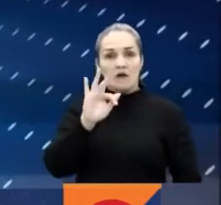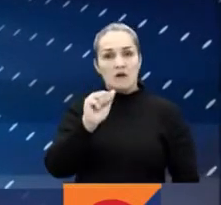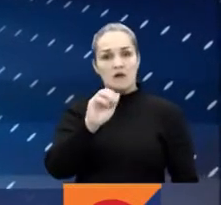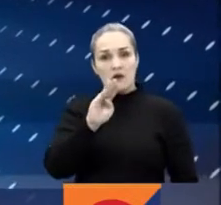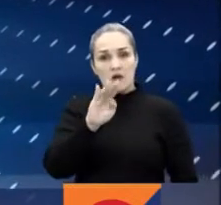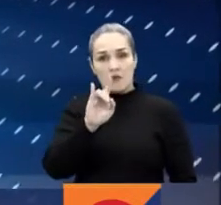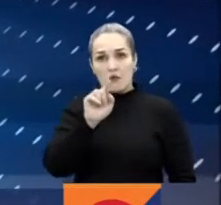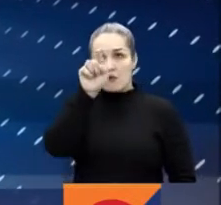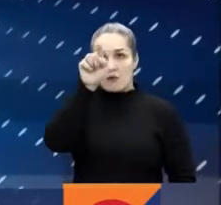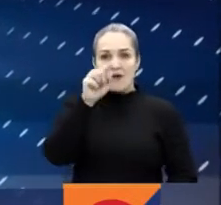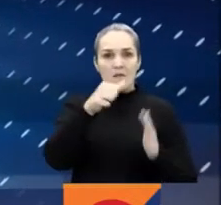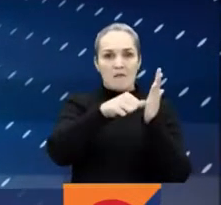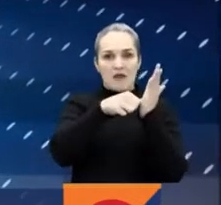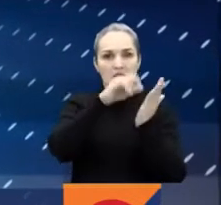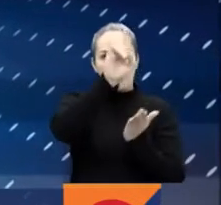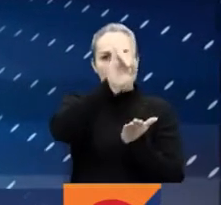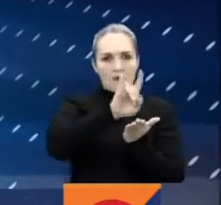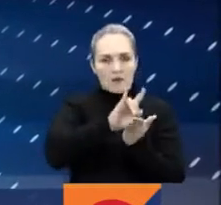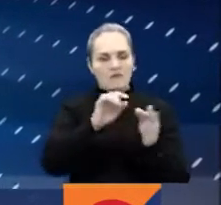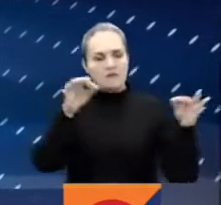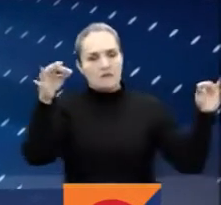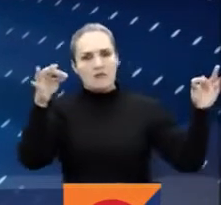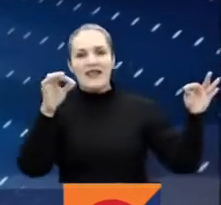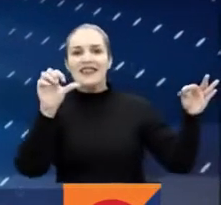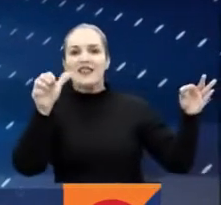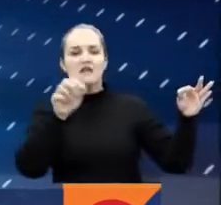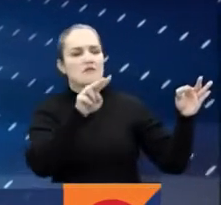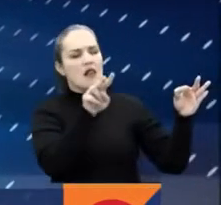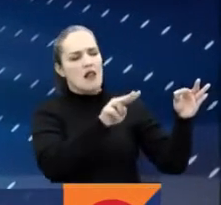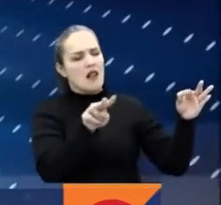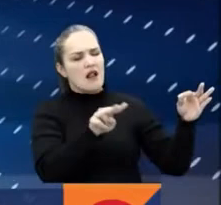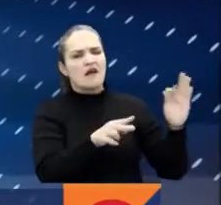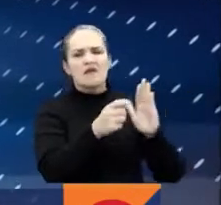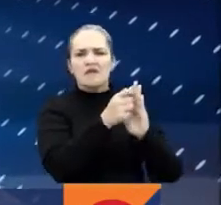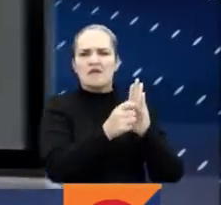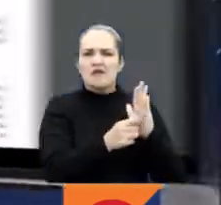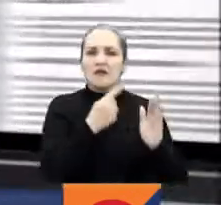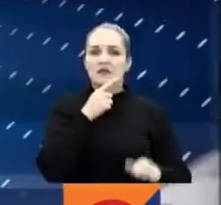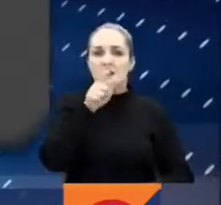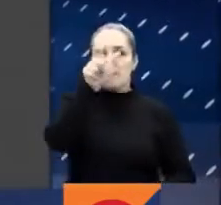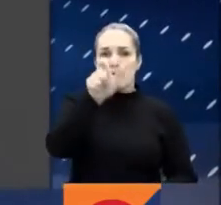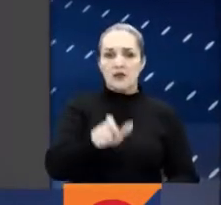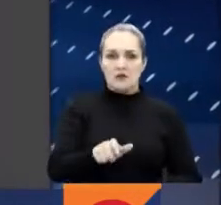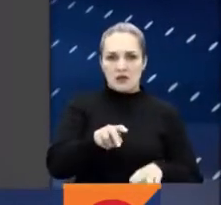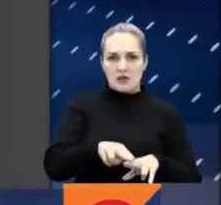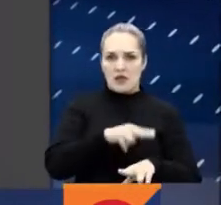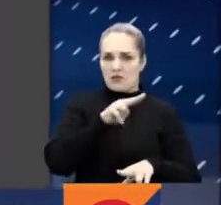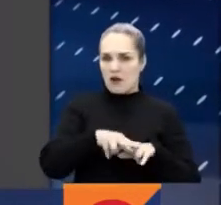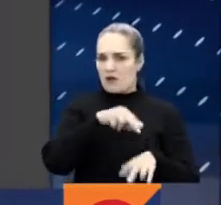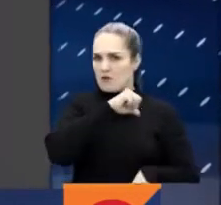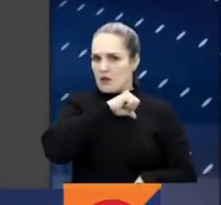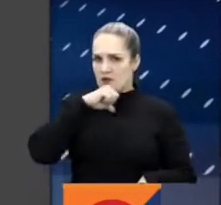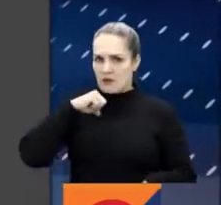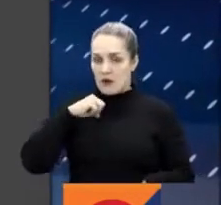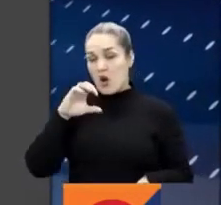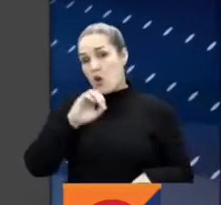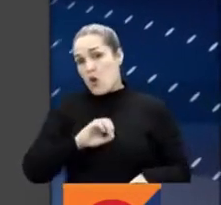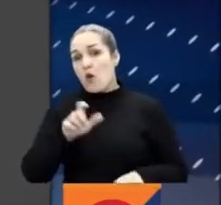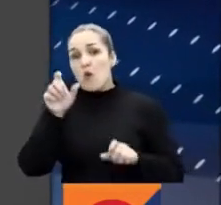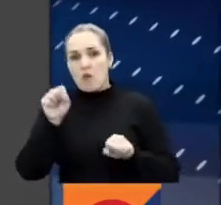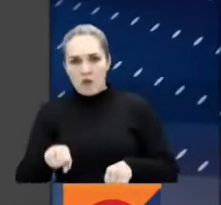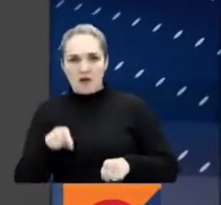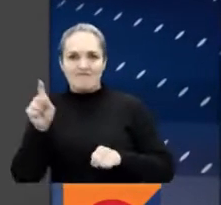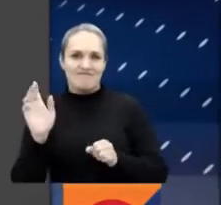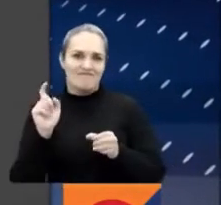invitación, donde encontrará 10 páginas con los requisitos como ser persona natural o jurídica, contar una historia de no